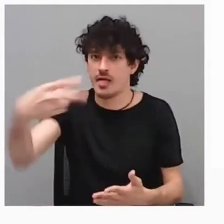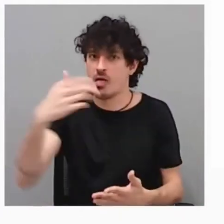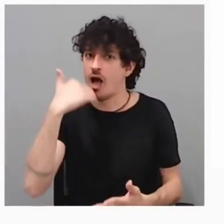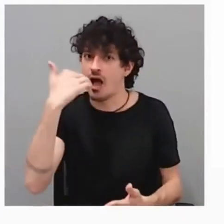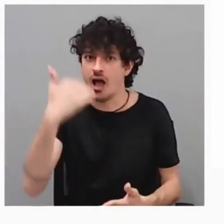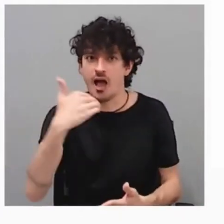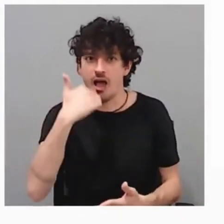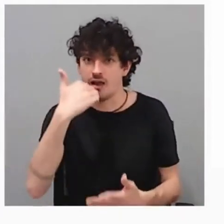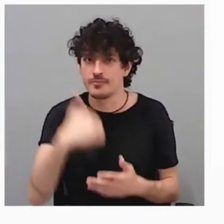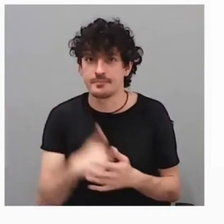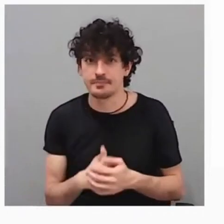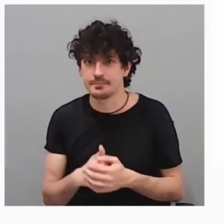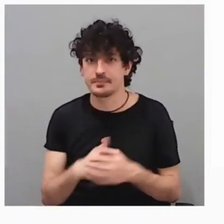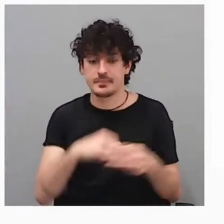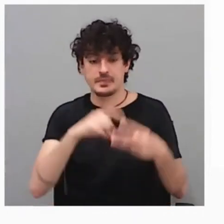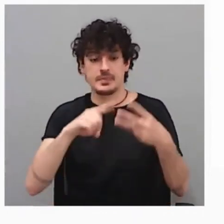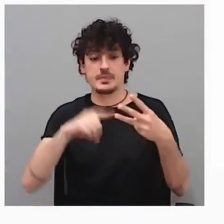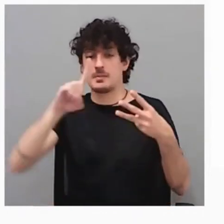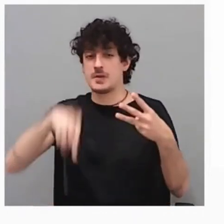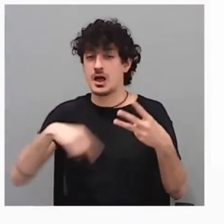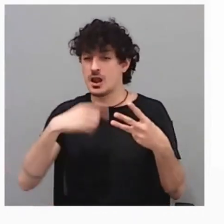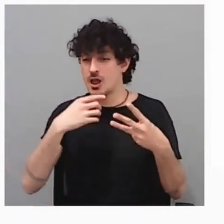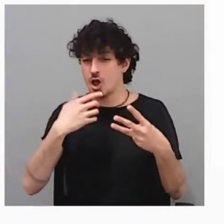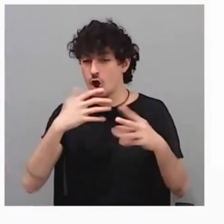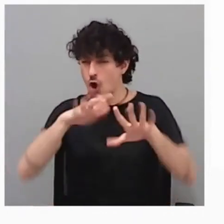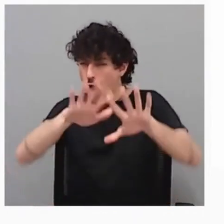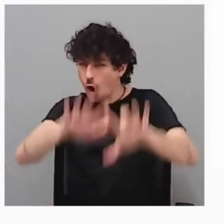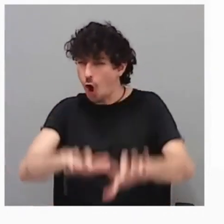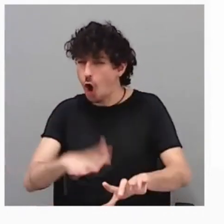Tiene que venir desde el conocimiento. Ayer también lo oíamos.